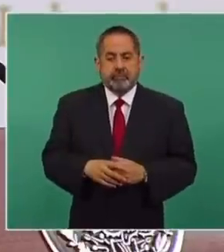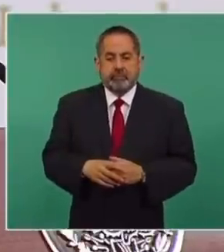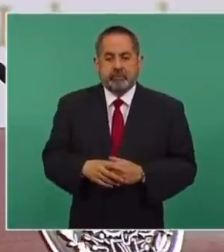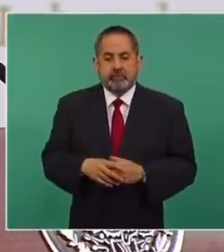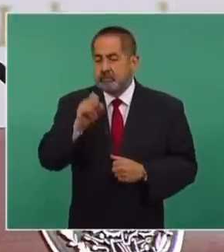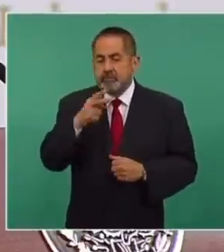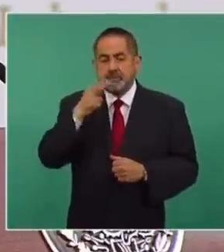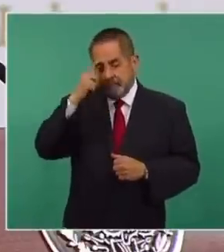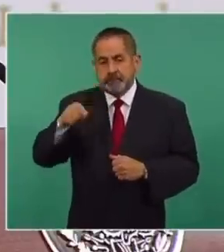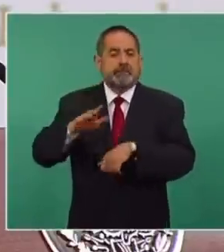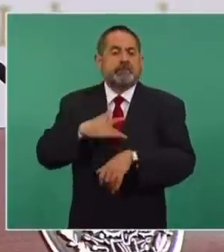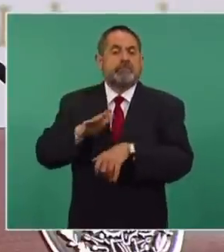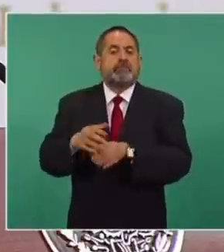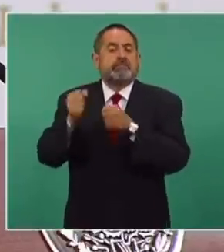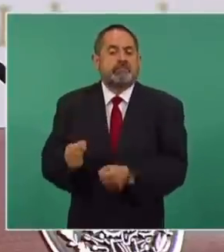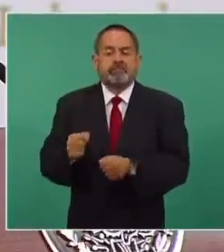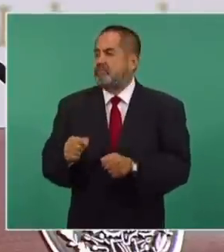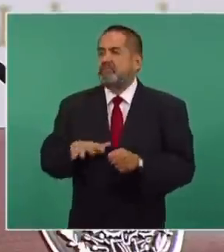y nos garantiza seguridad